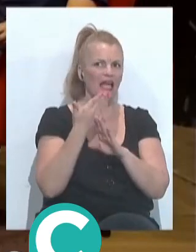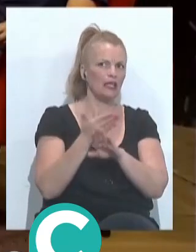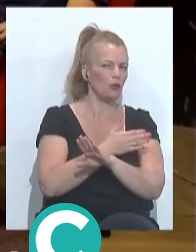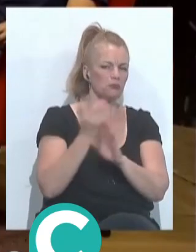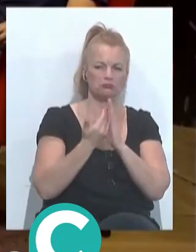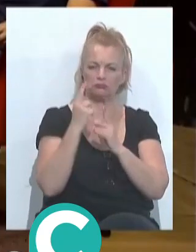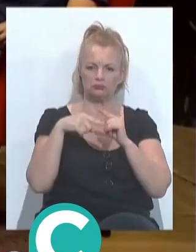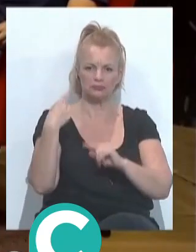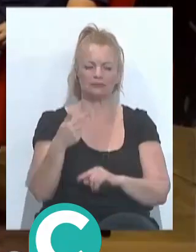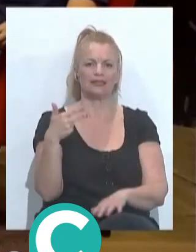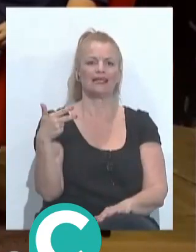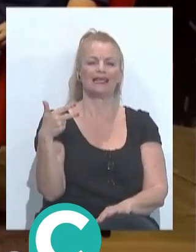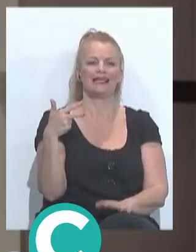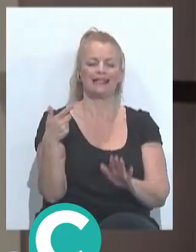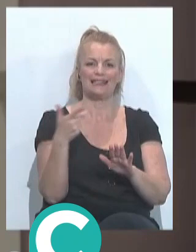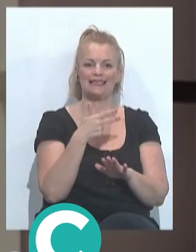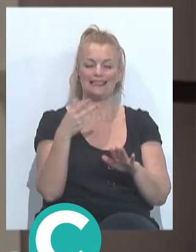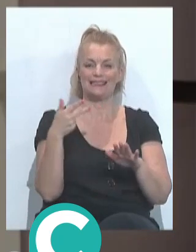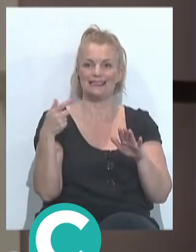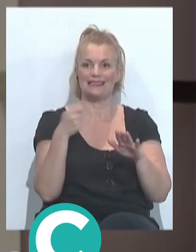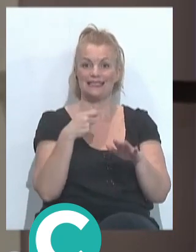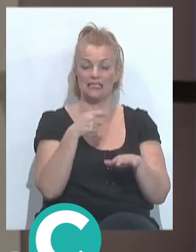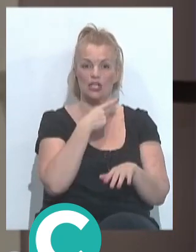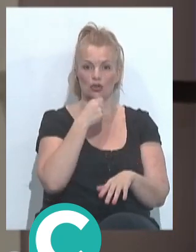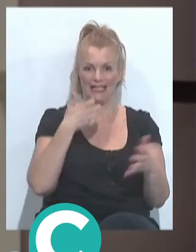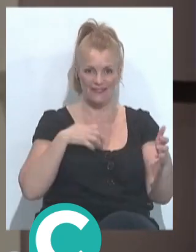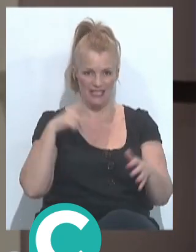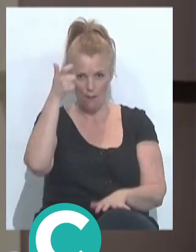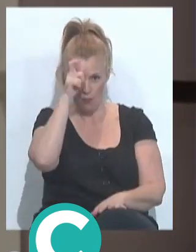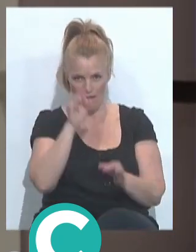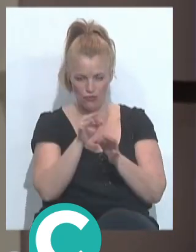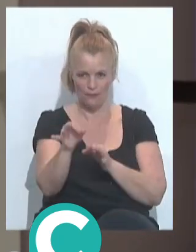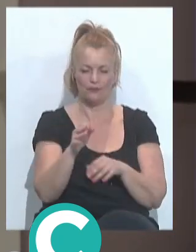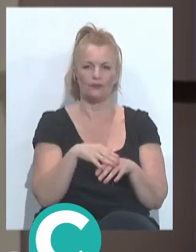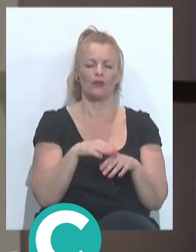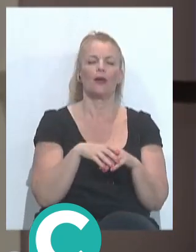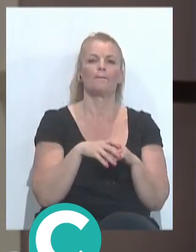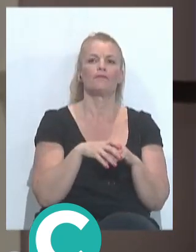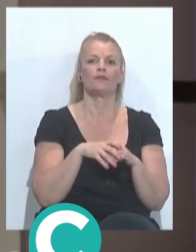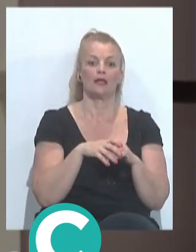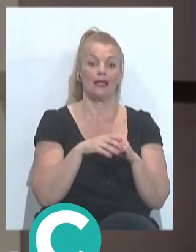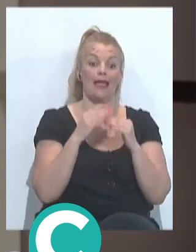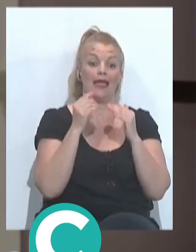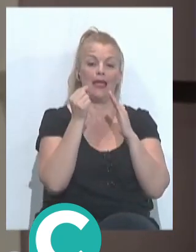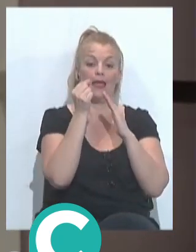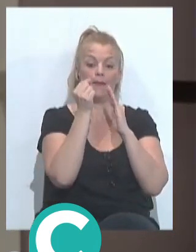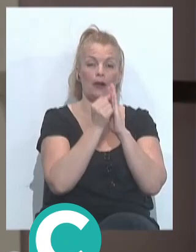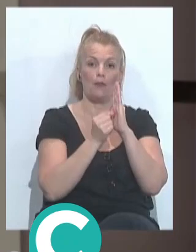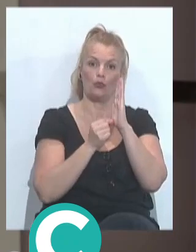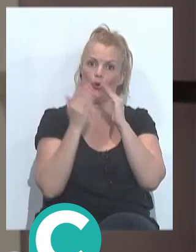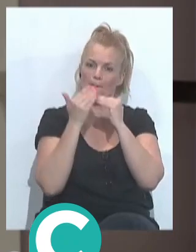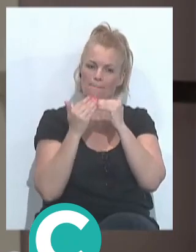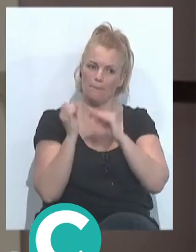día posterior, canta la chirigota de Ecia que se mete en cuarto final, Ojuke Bochorno. Y Ojuke Bochorno queda por encima del bizcocho en preliminares.